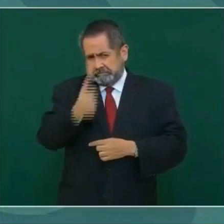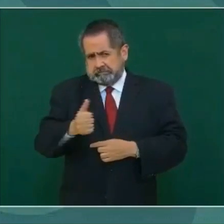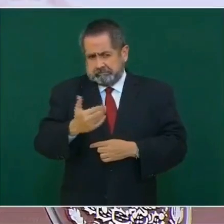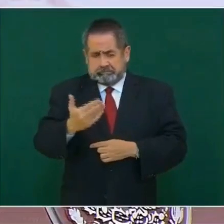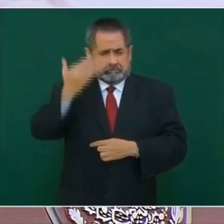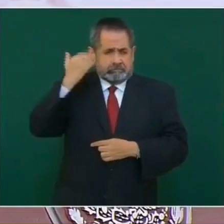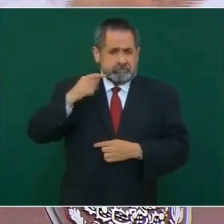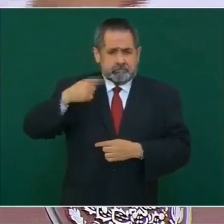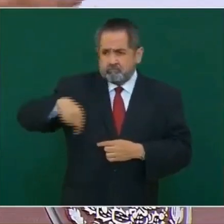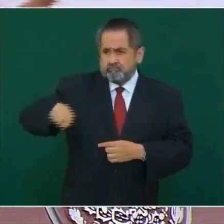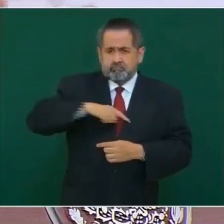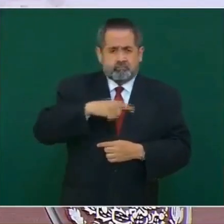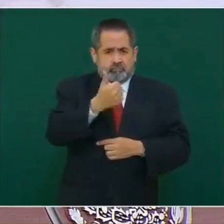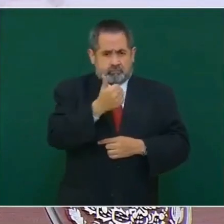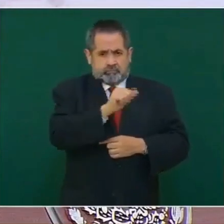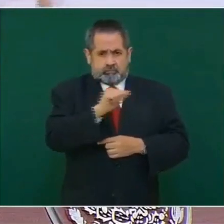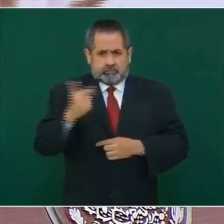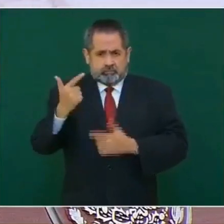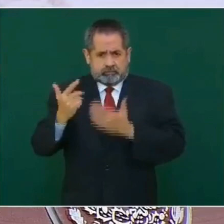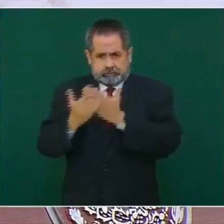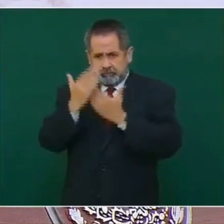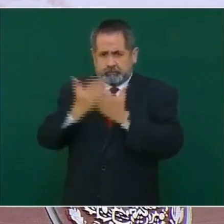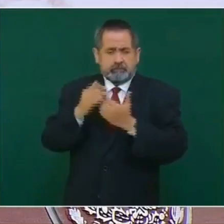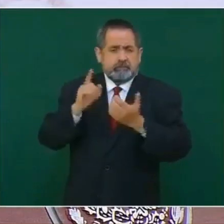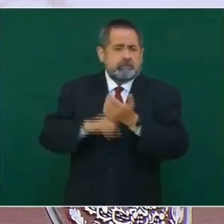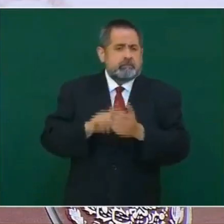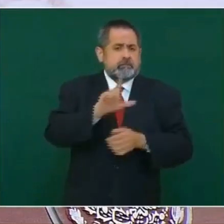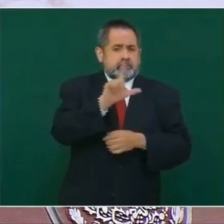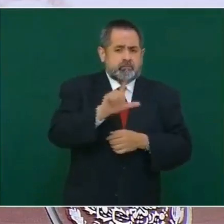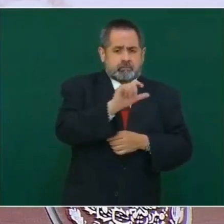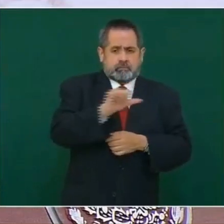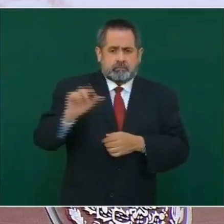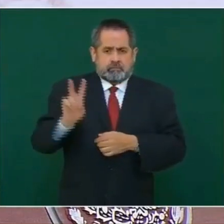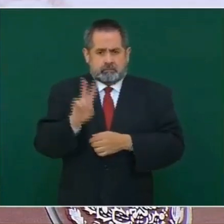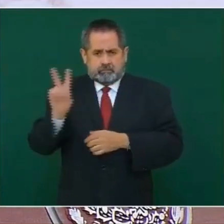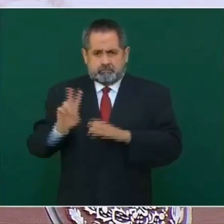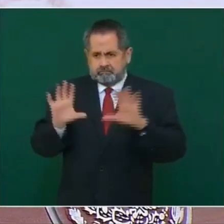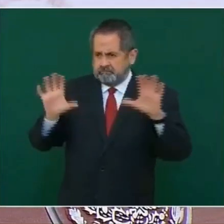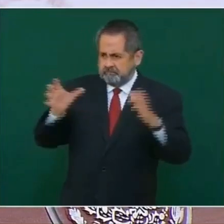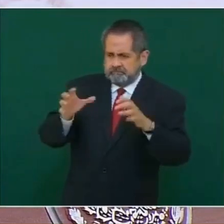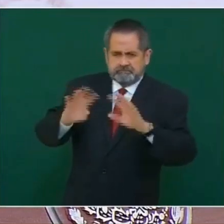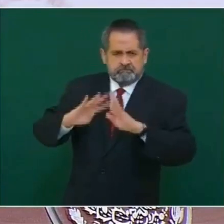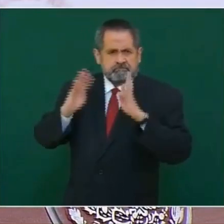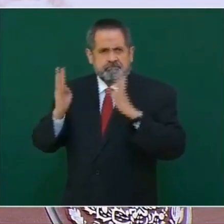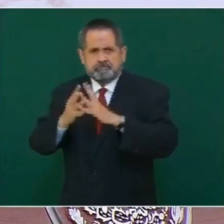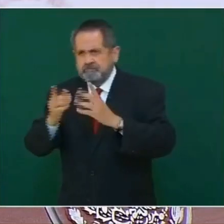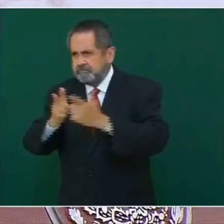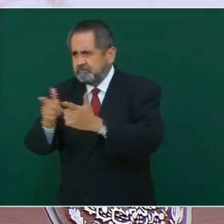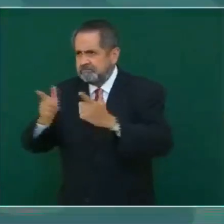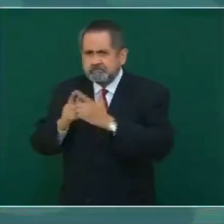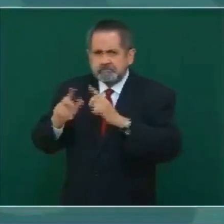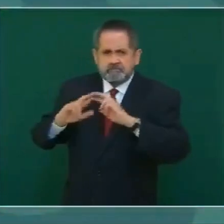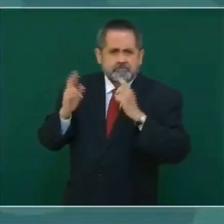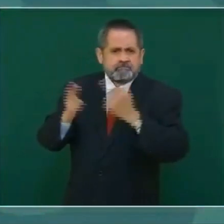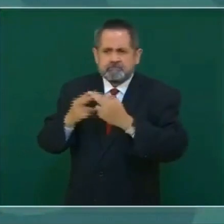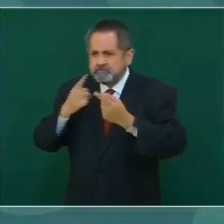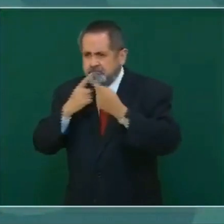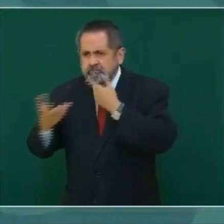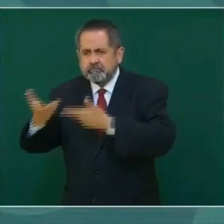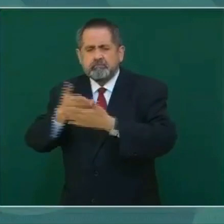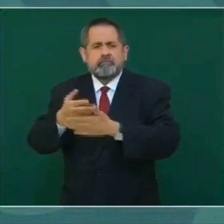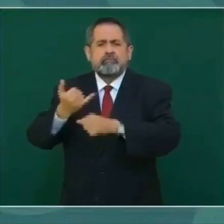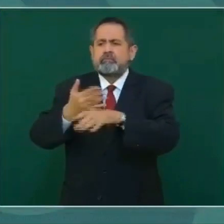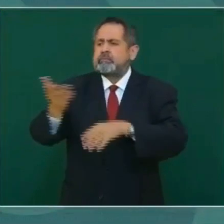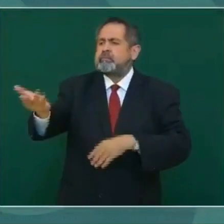nos reunimos de lunes a viernes para recibir el